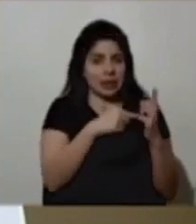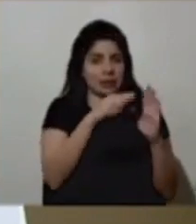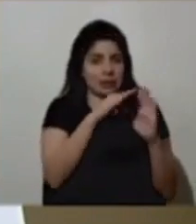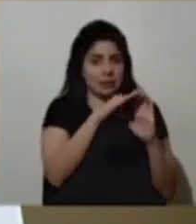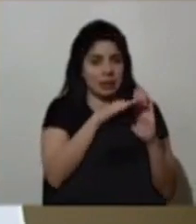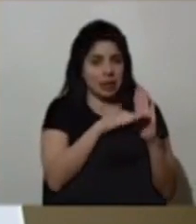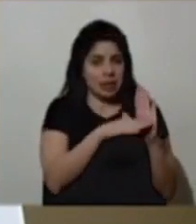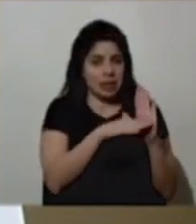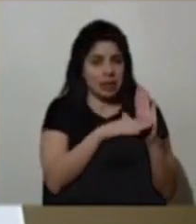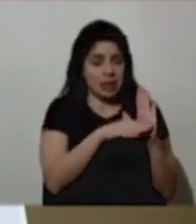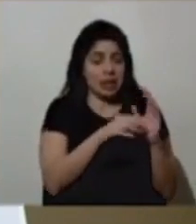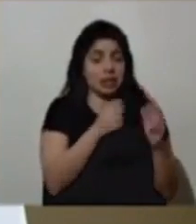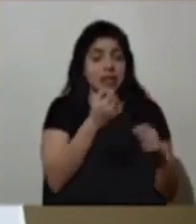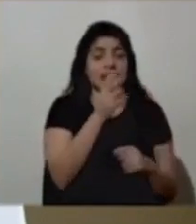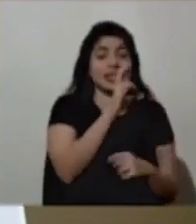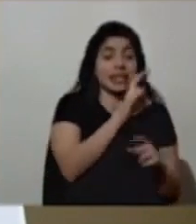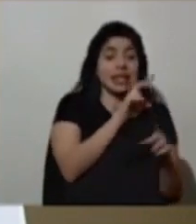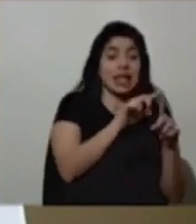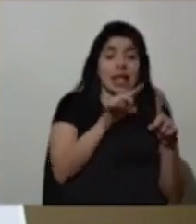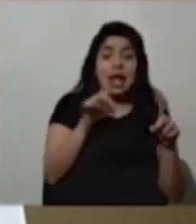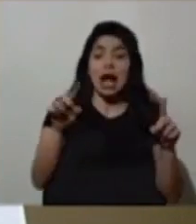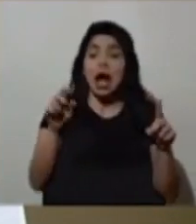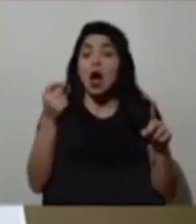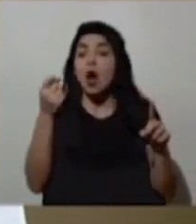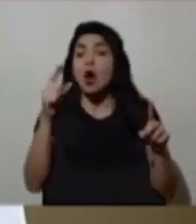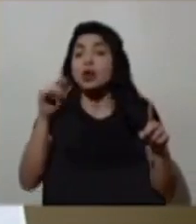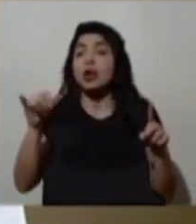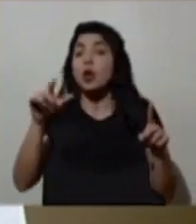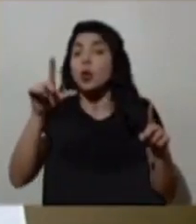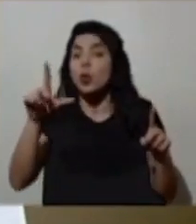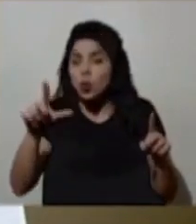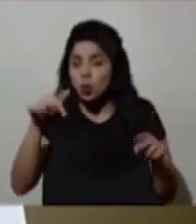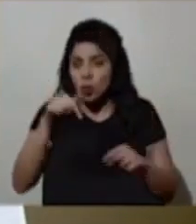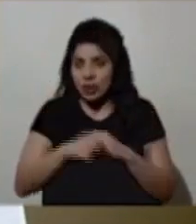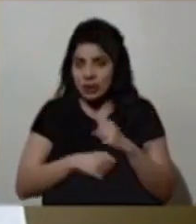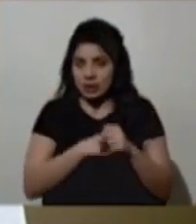el próximo 11 de julio del presente año.